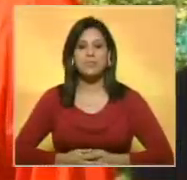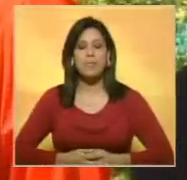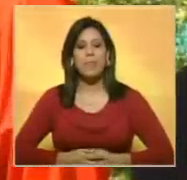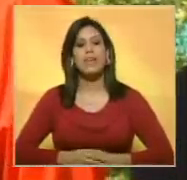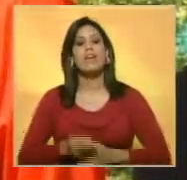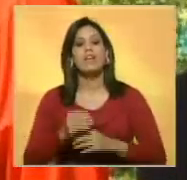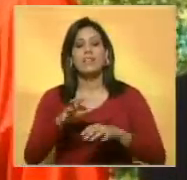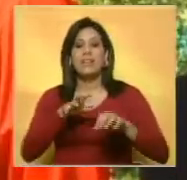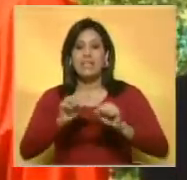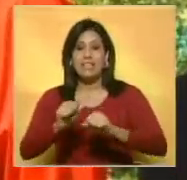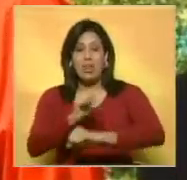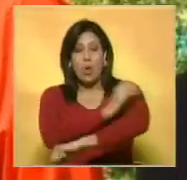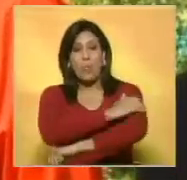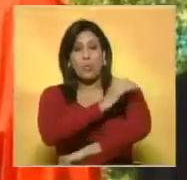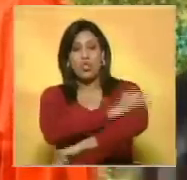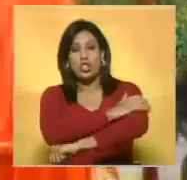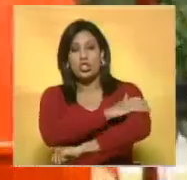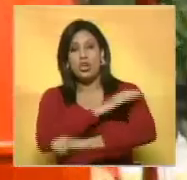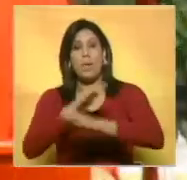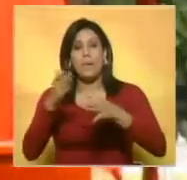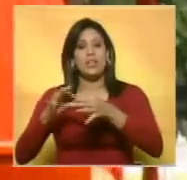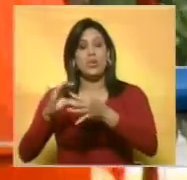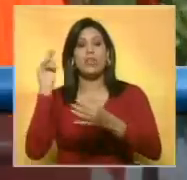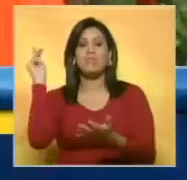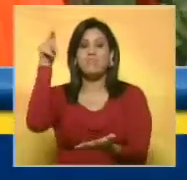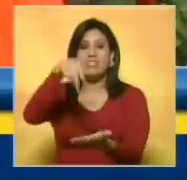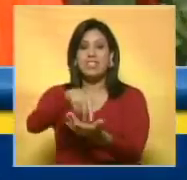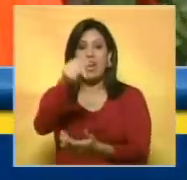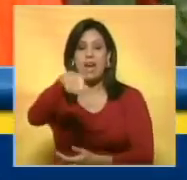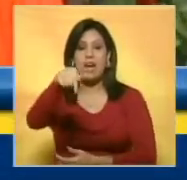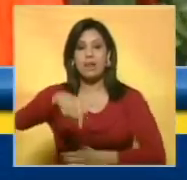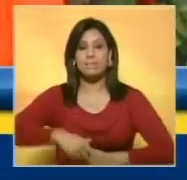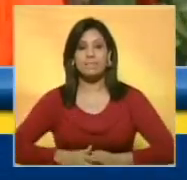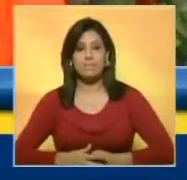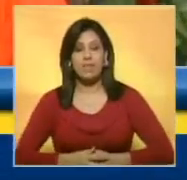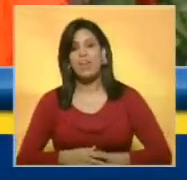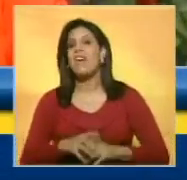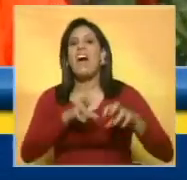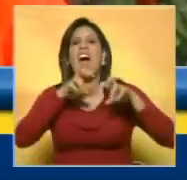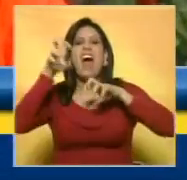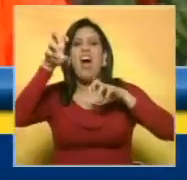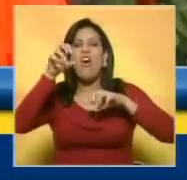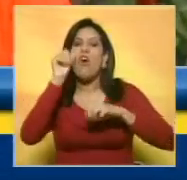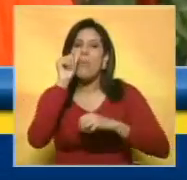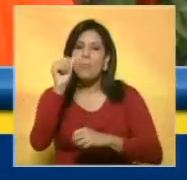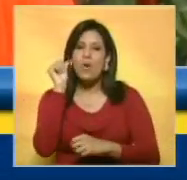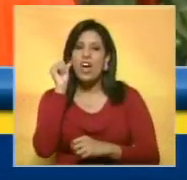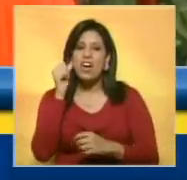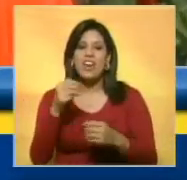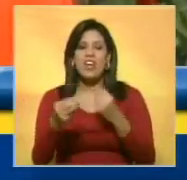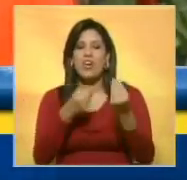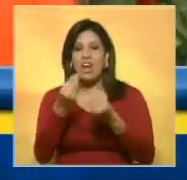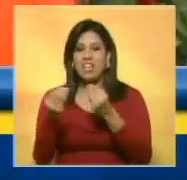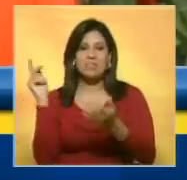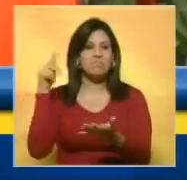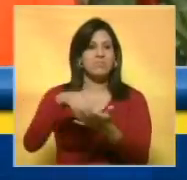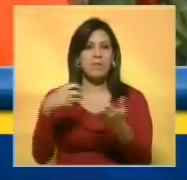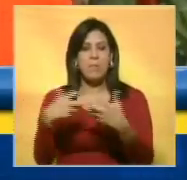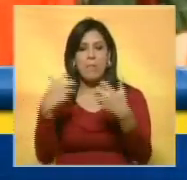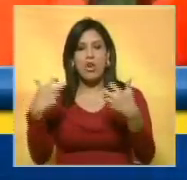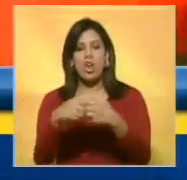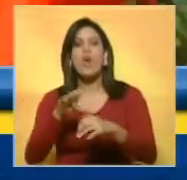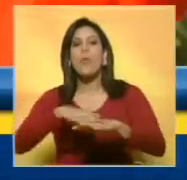La extrema derecha de la MUC se vino para acá. Los dragones y dragonas de Comodo se vinieron para acá.